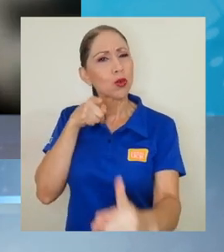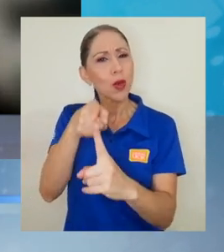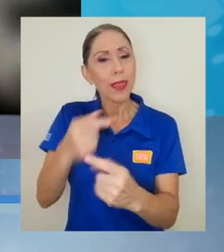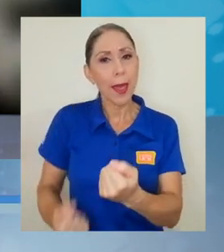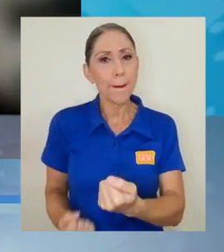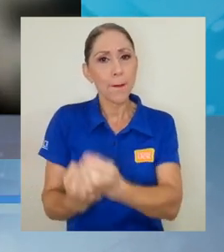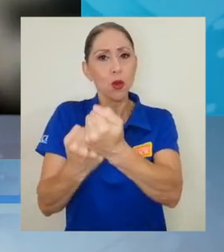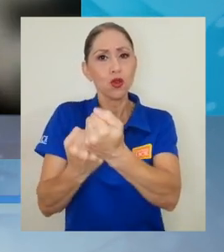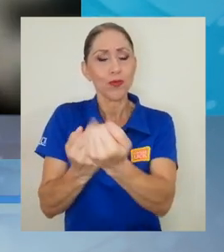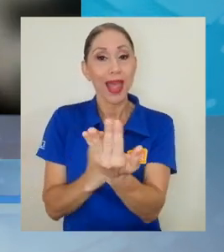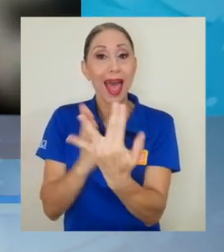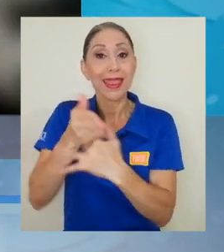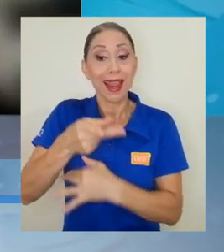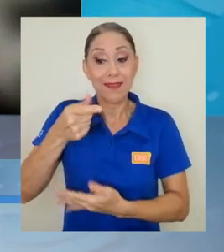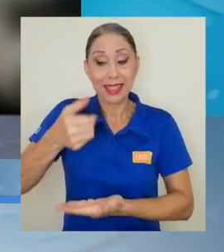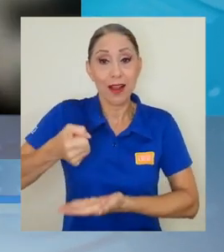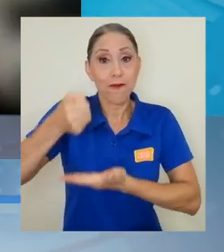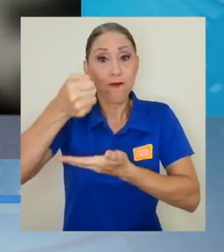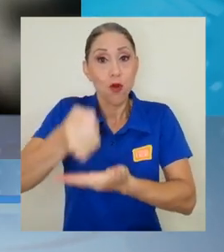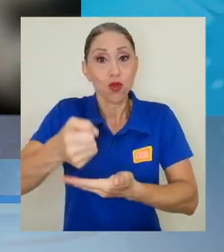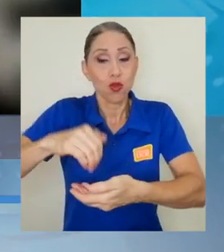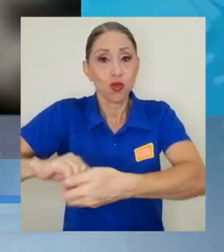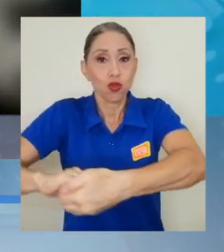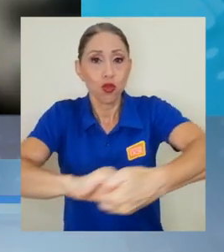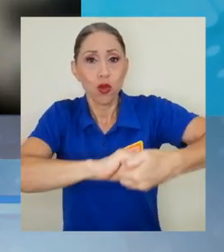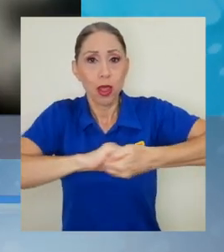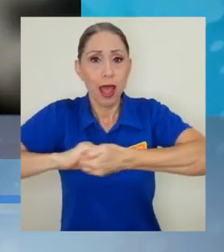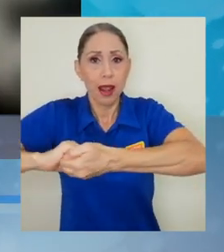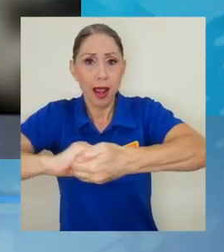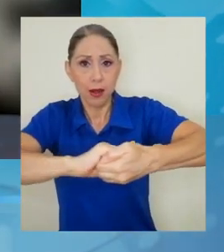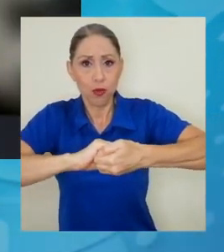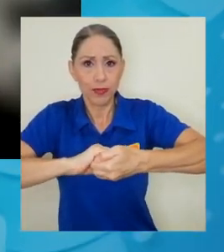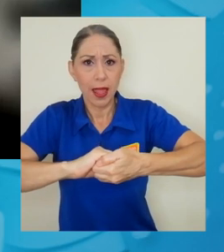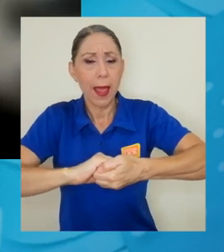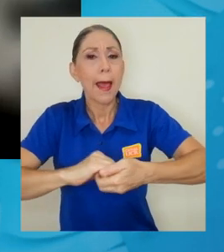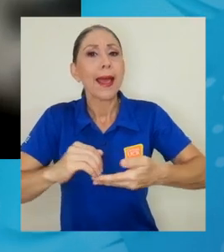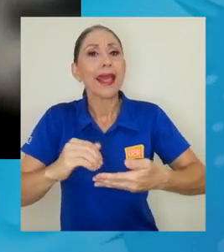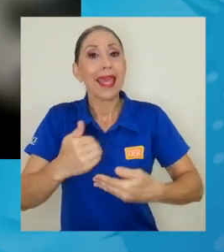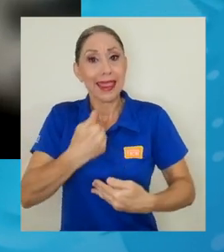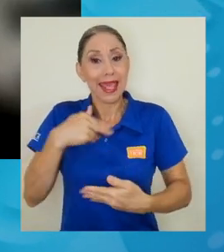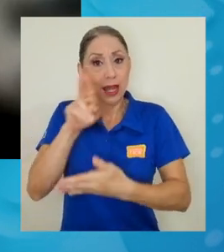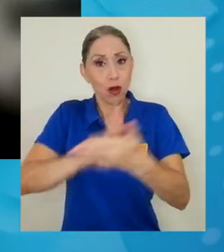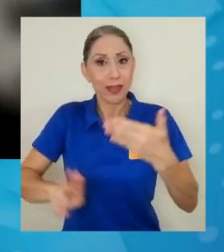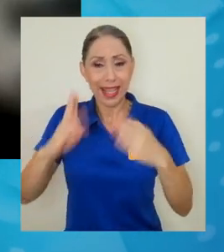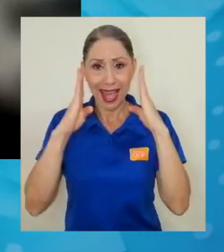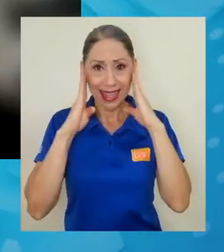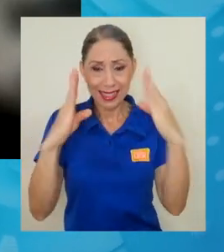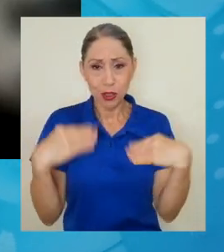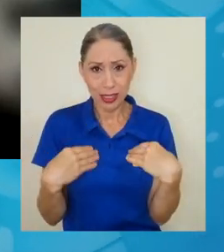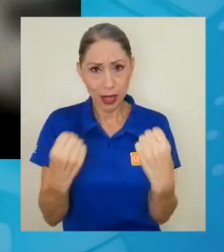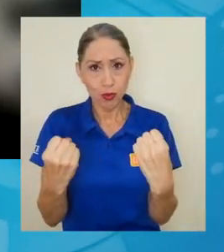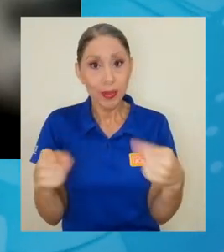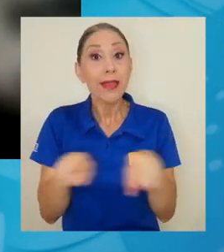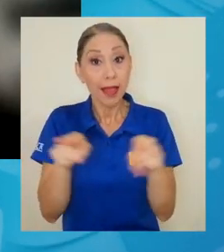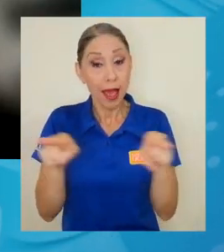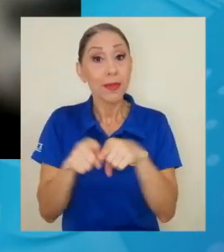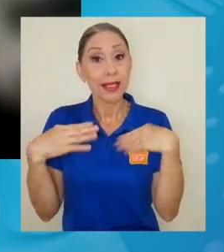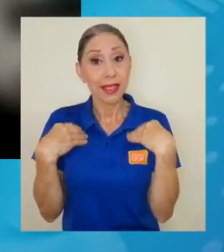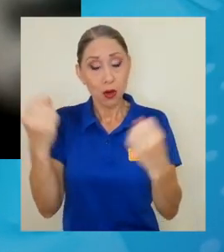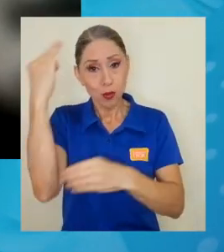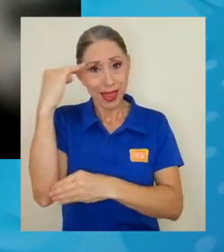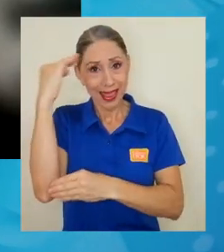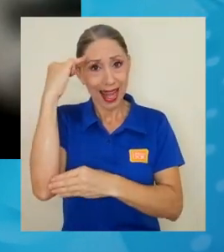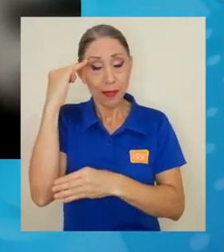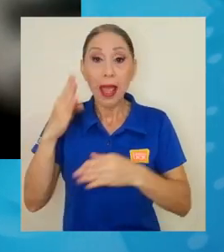que tiene la universidad para atención de situaciones de salud, incluyendo las de salud mental, que los becarios 4 y 5